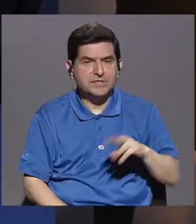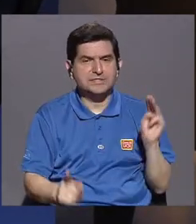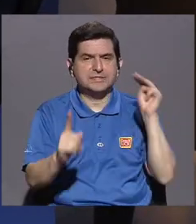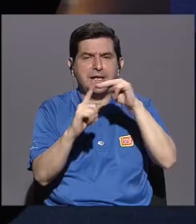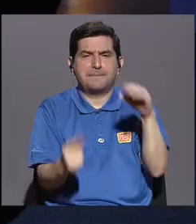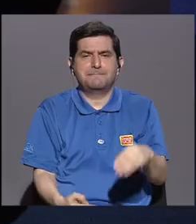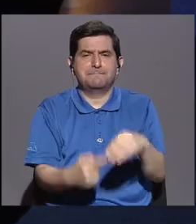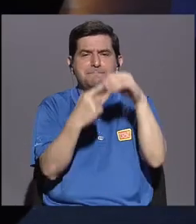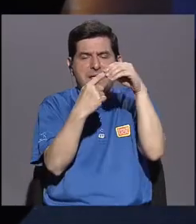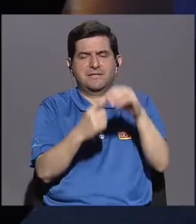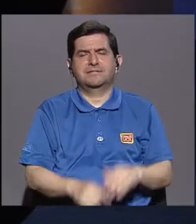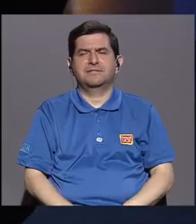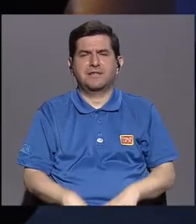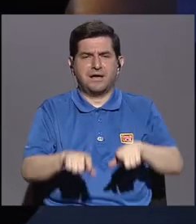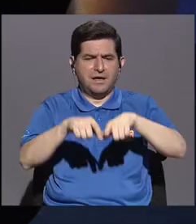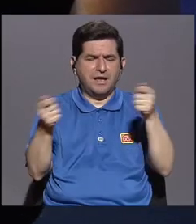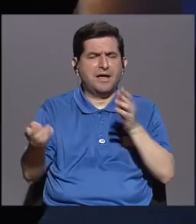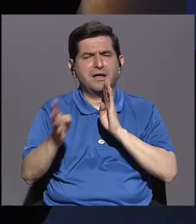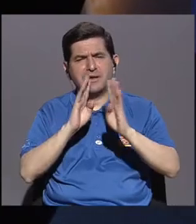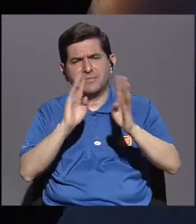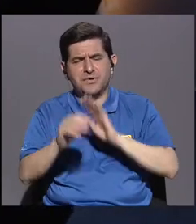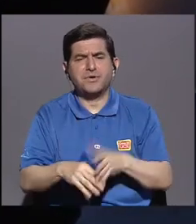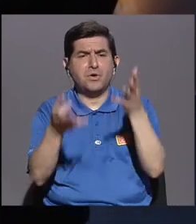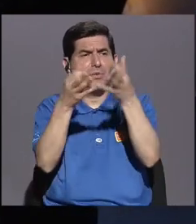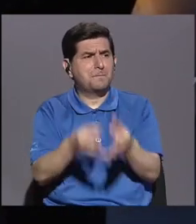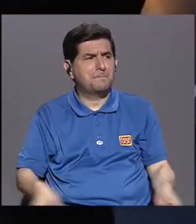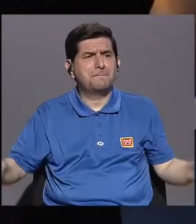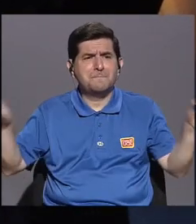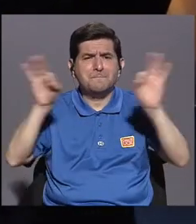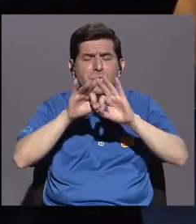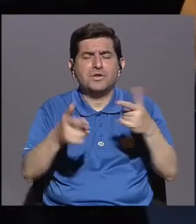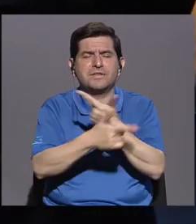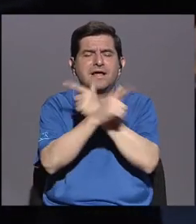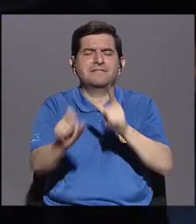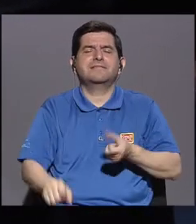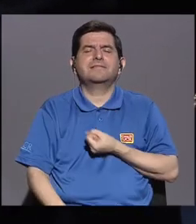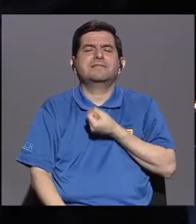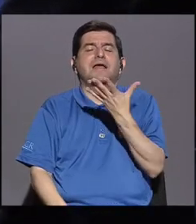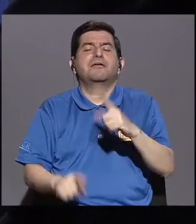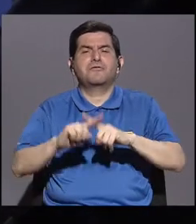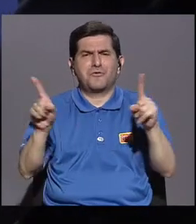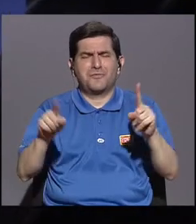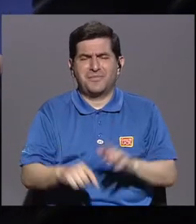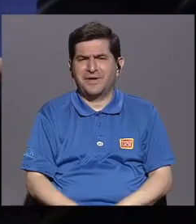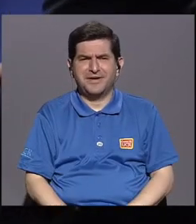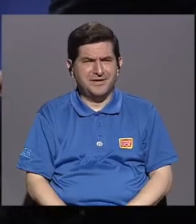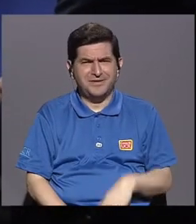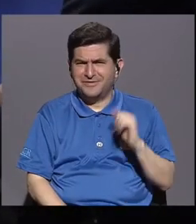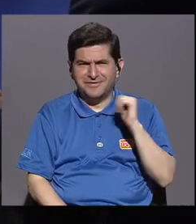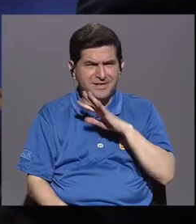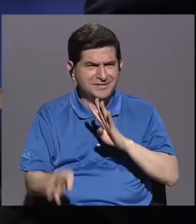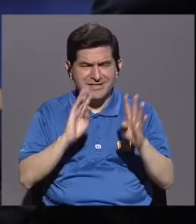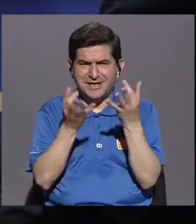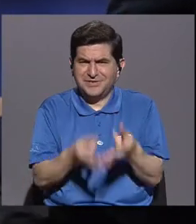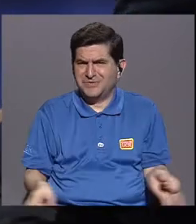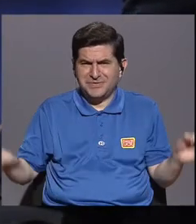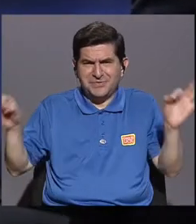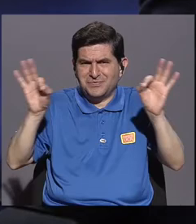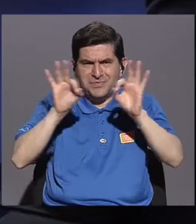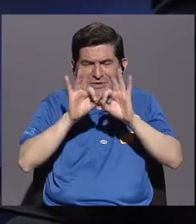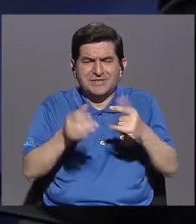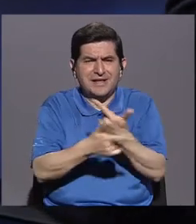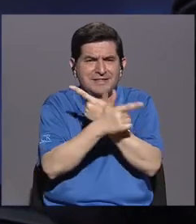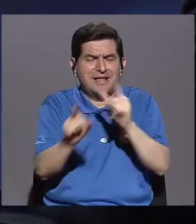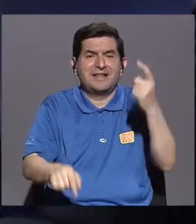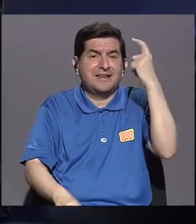primordial, ¿verdad? Sí, en el periodismo hablamos muchas veces de la importancia de la libertad de expresión, pero rara vez hablamos de la importancia de la